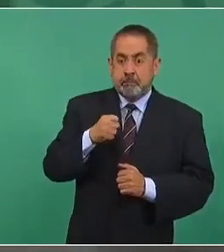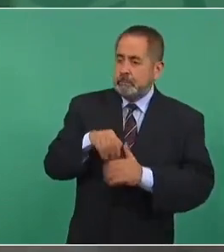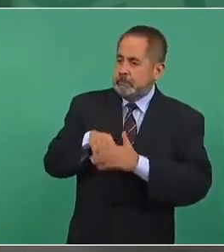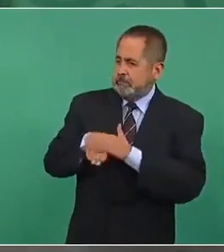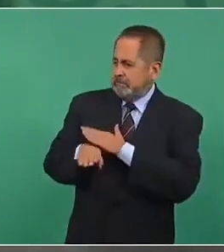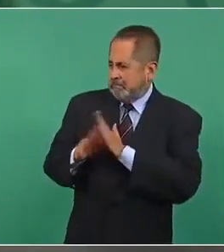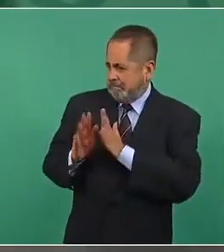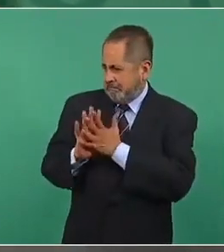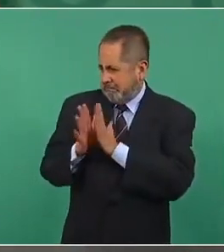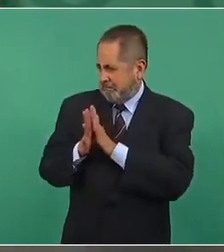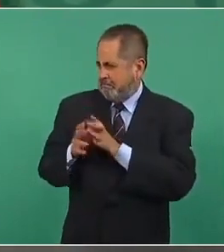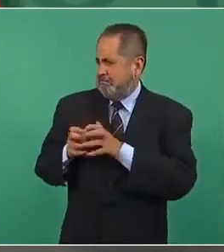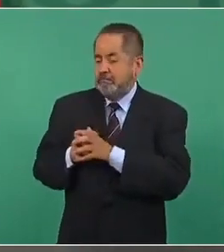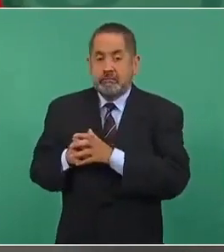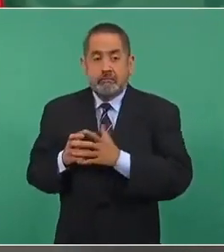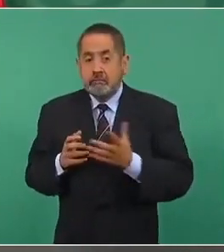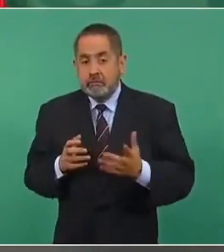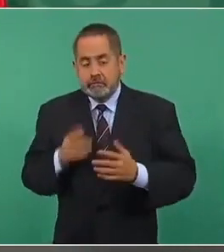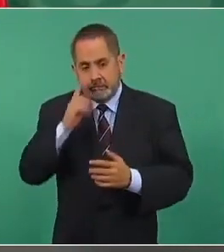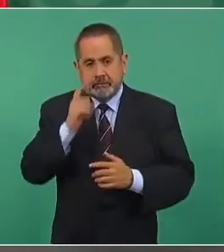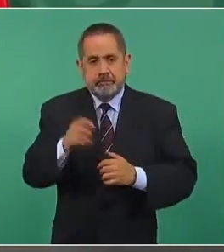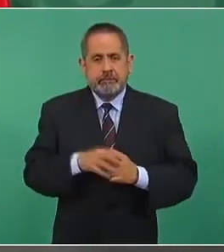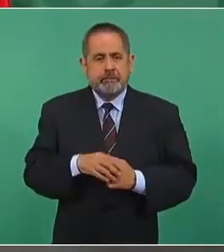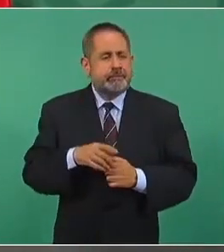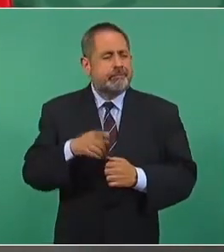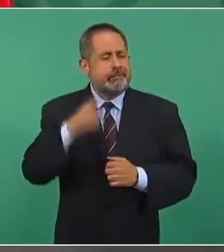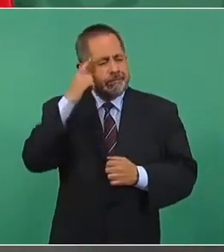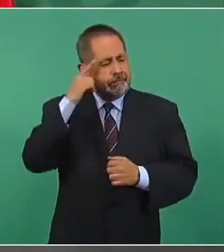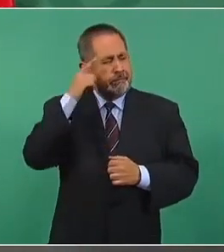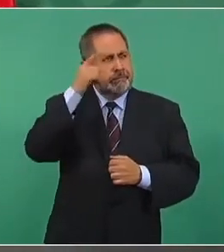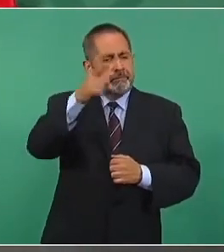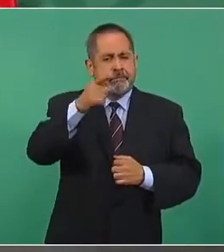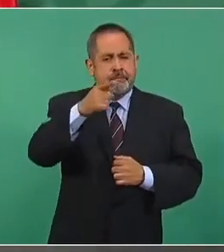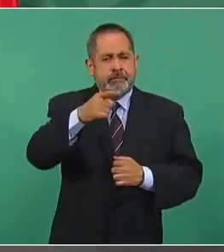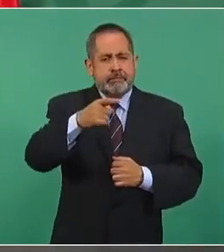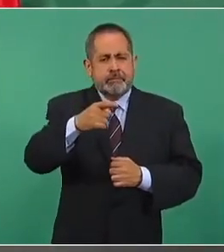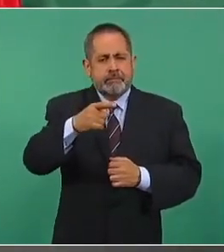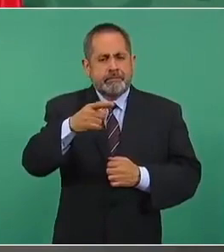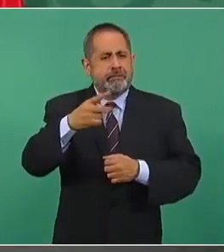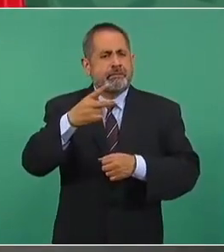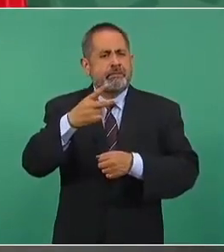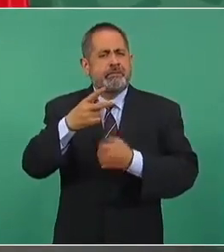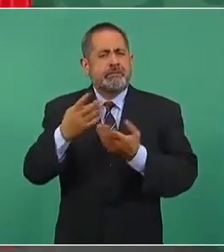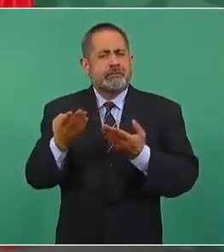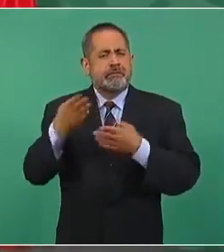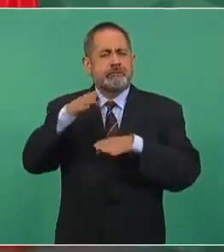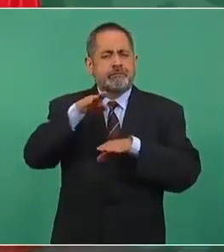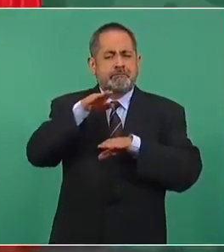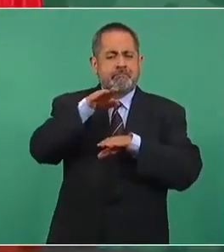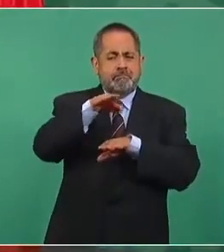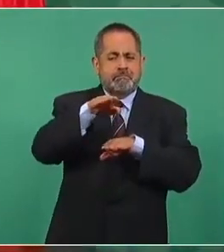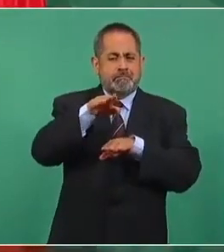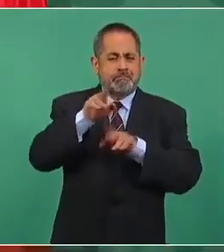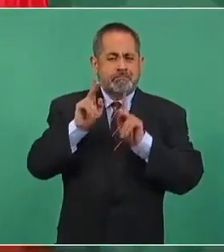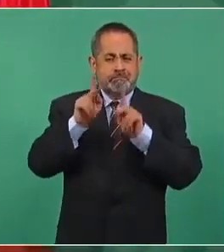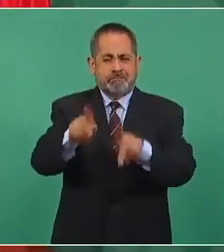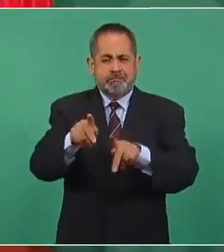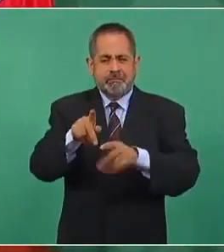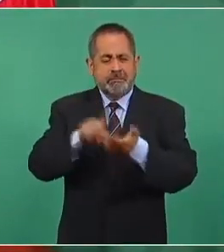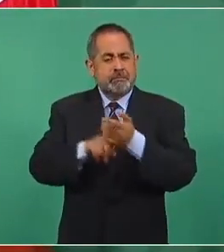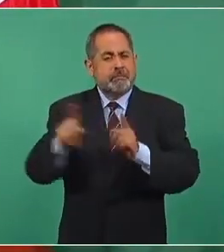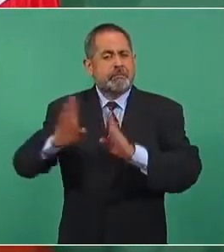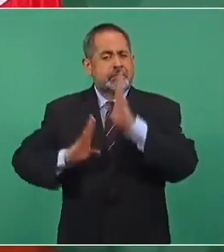que en una de las autopistas y en el segundo piso, ese de satélite,